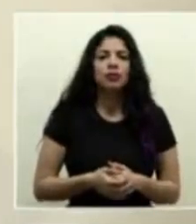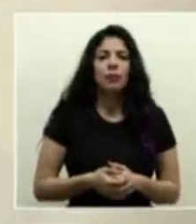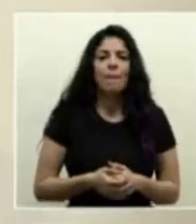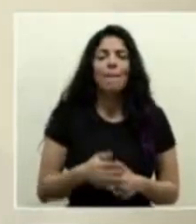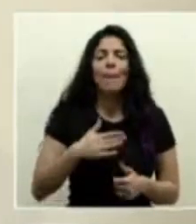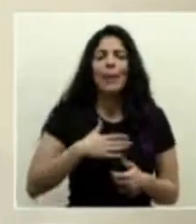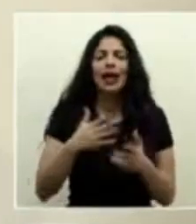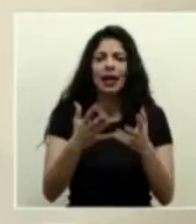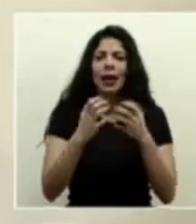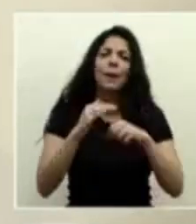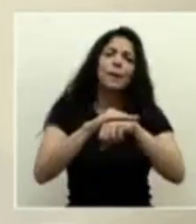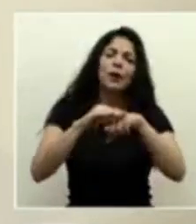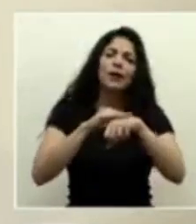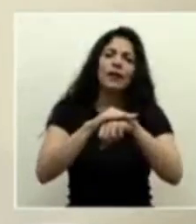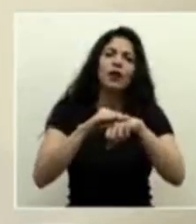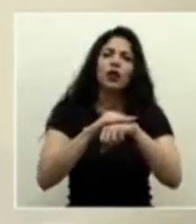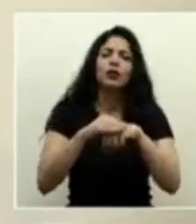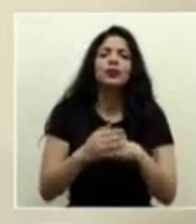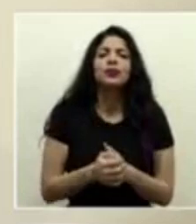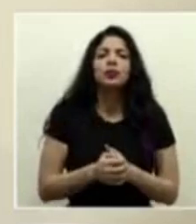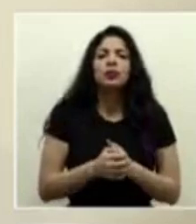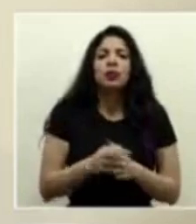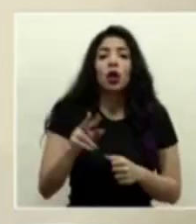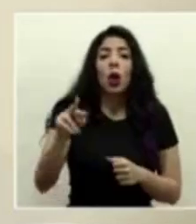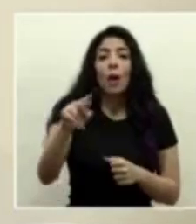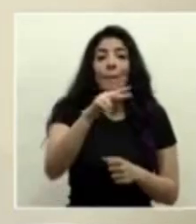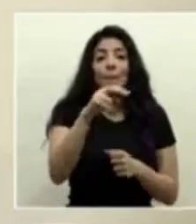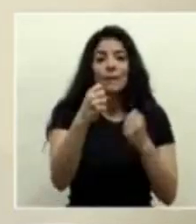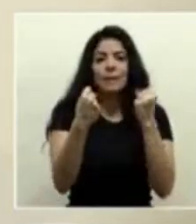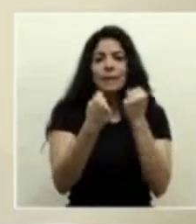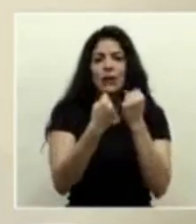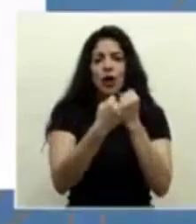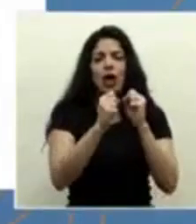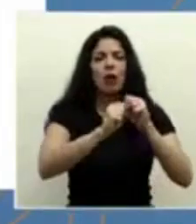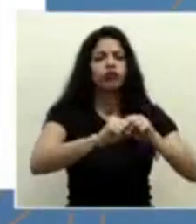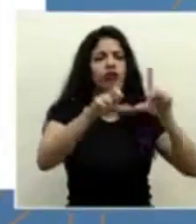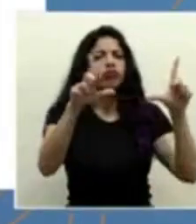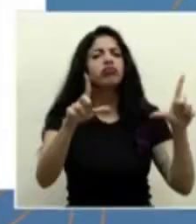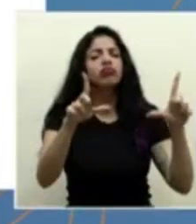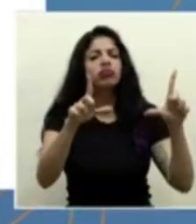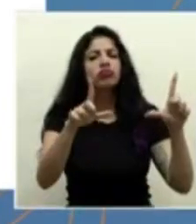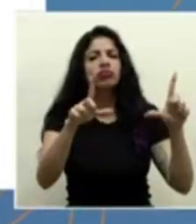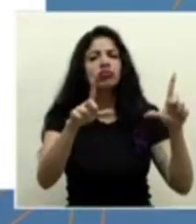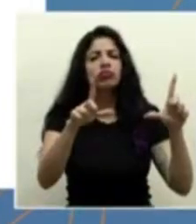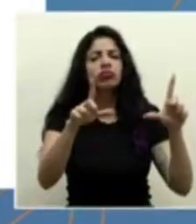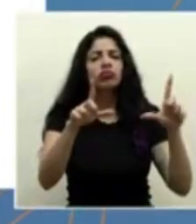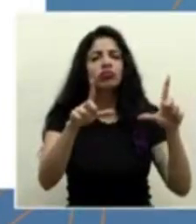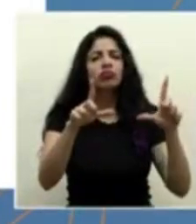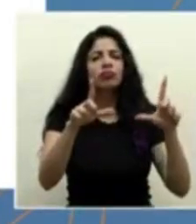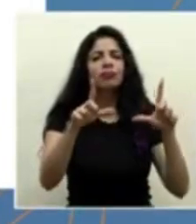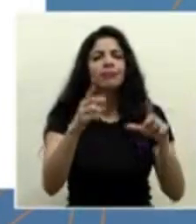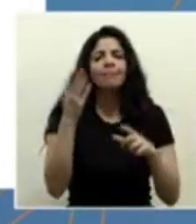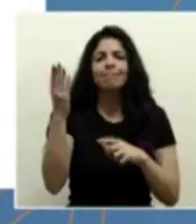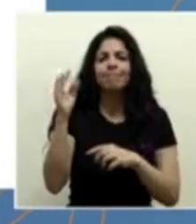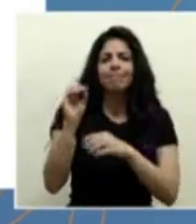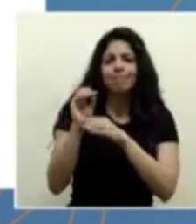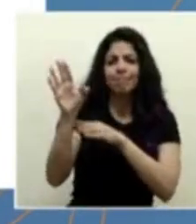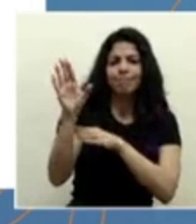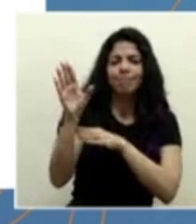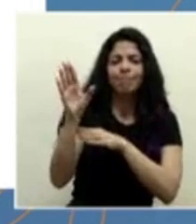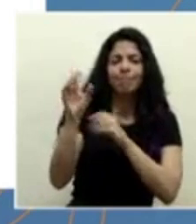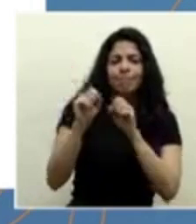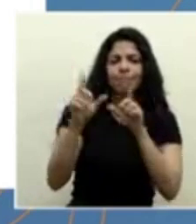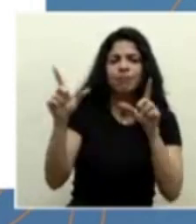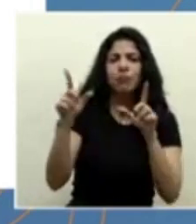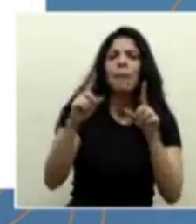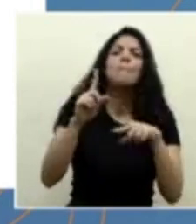Quisiera por favor que los compañeros de apoyo me proyecten la presentación. Vamos a